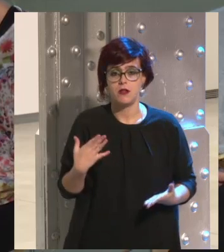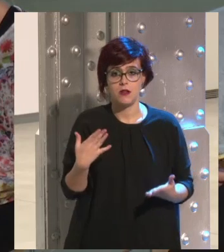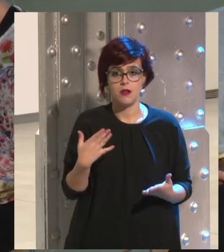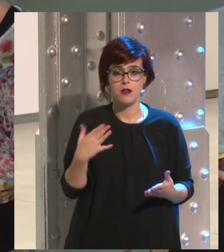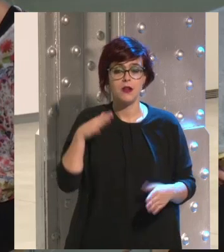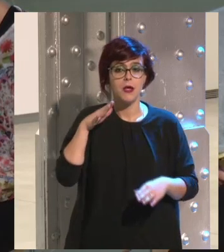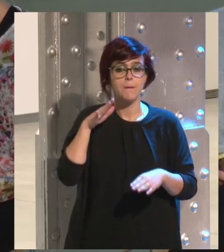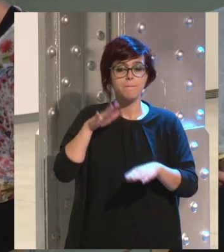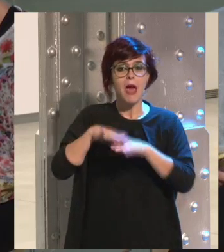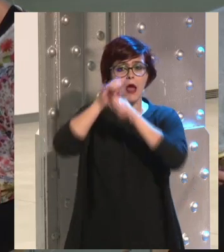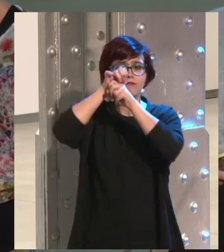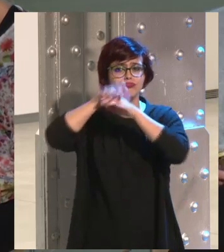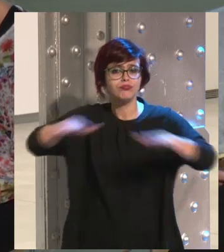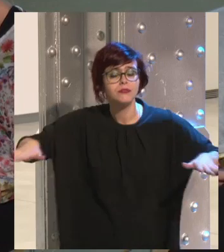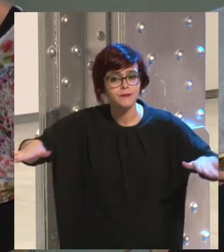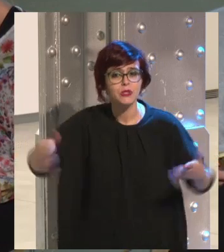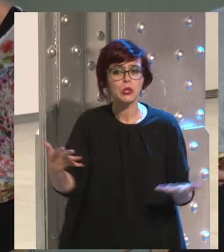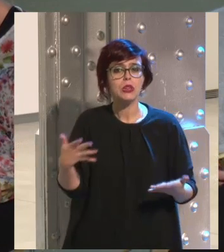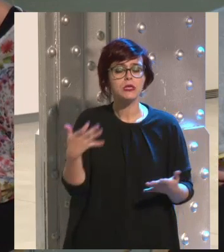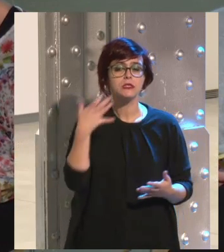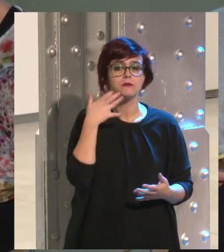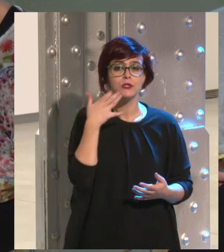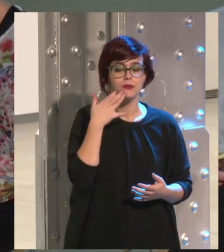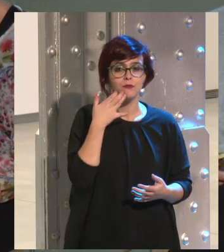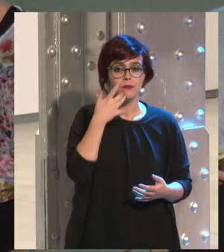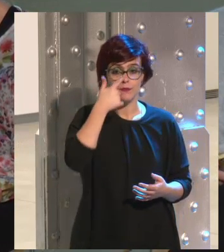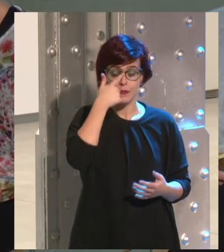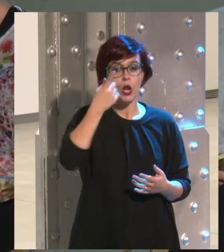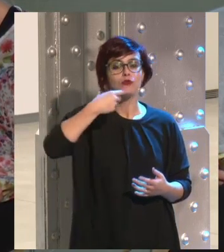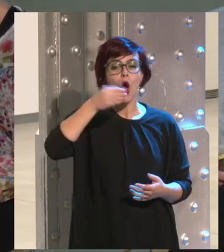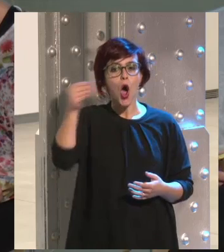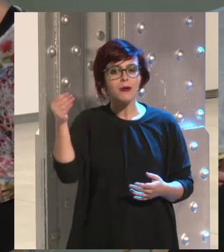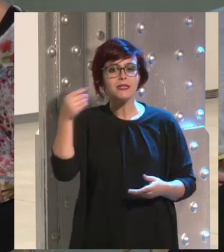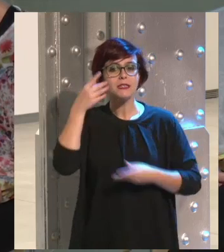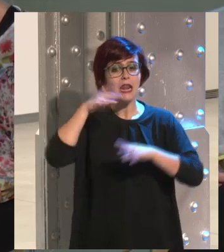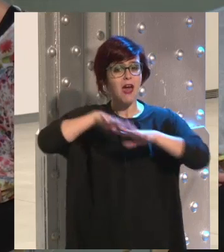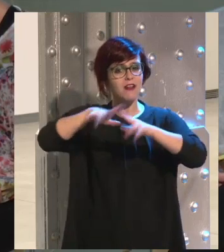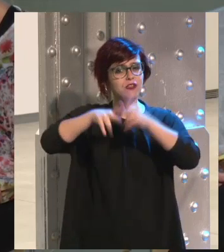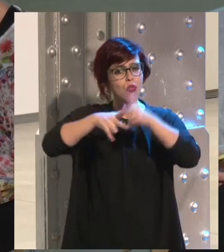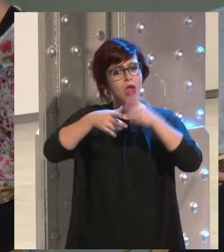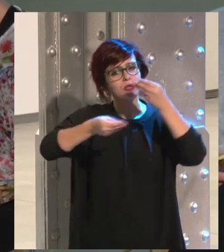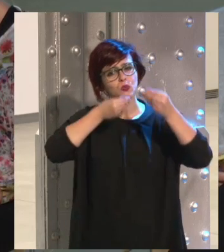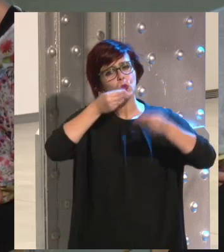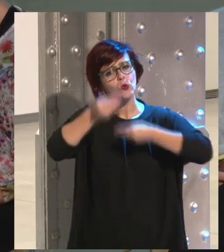llegar a un buen puerto. Quiero decir, ¿por qué los jóvenes a lo mejor no están utilizando las redes sociales